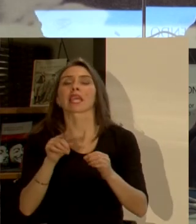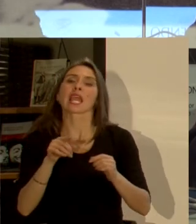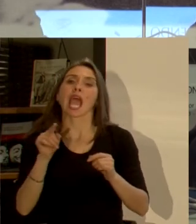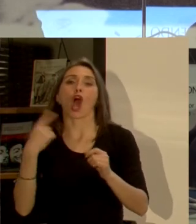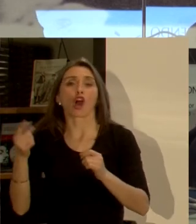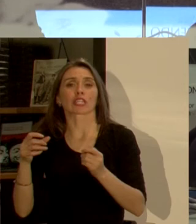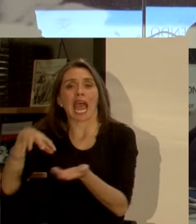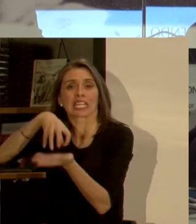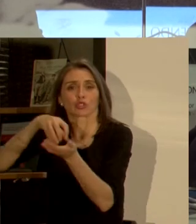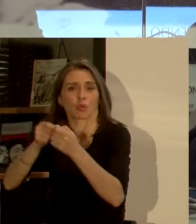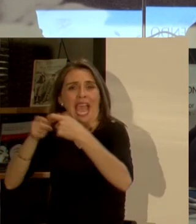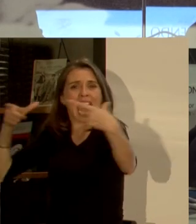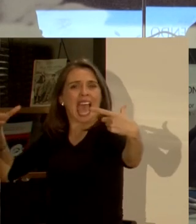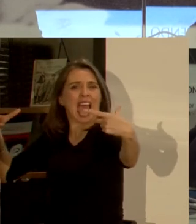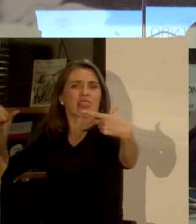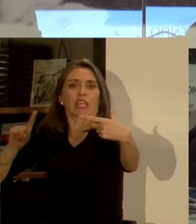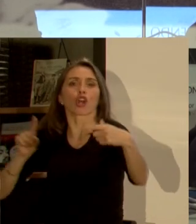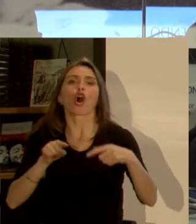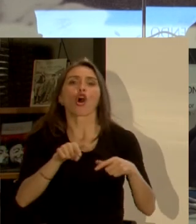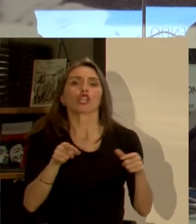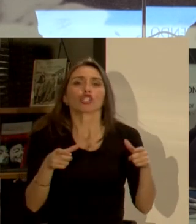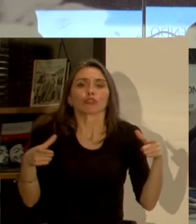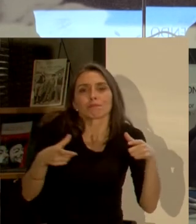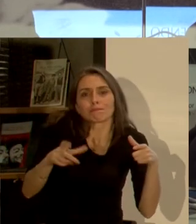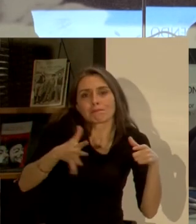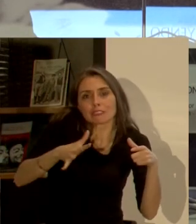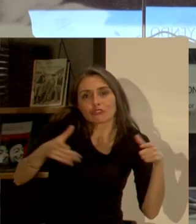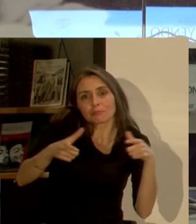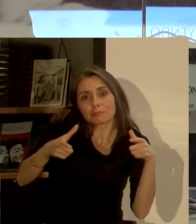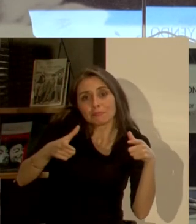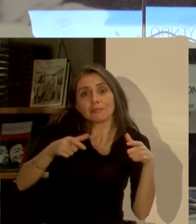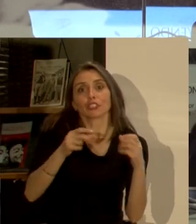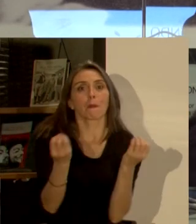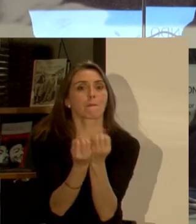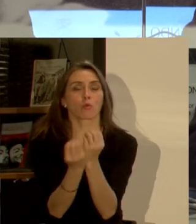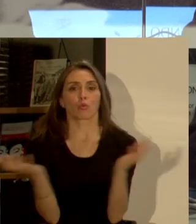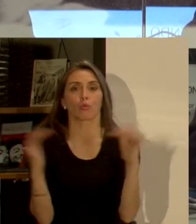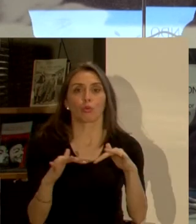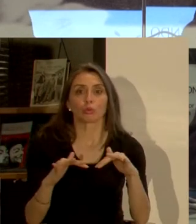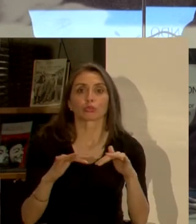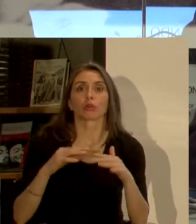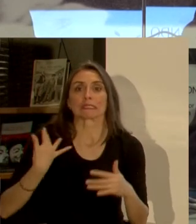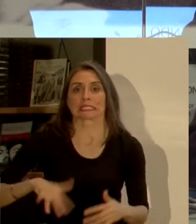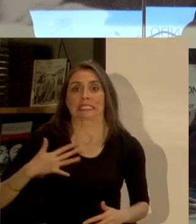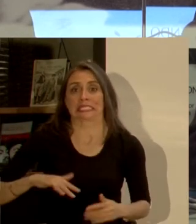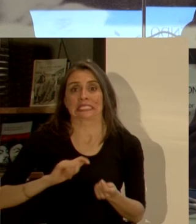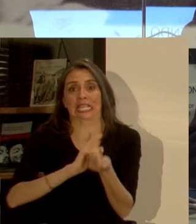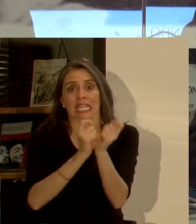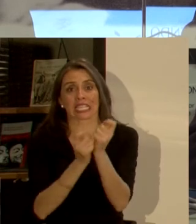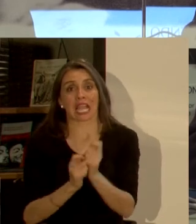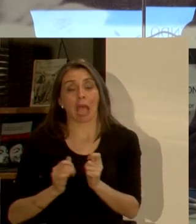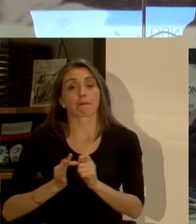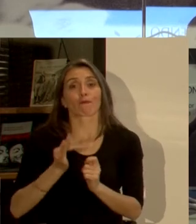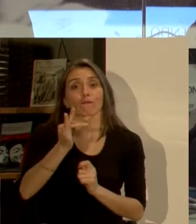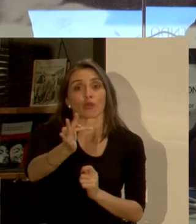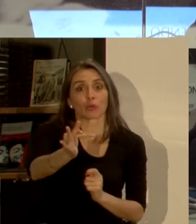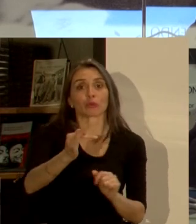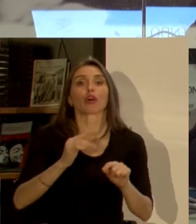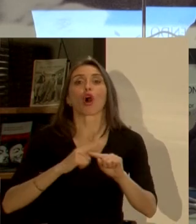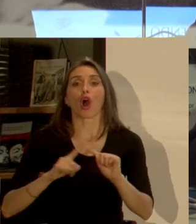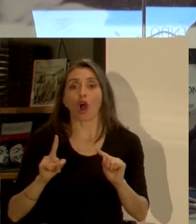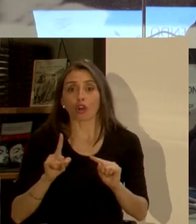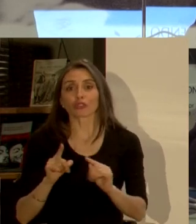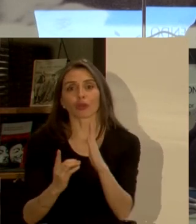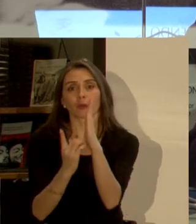ya que son ellas las que van a recibir de manera más traumática los cambios que vienen a continuación y otra cosa